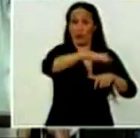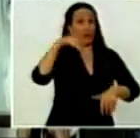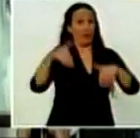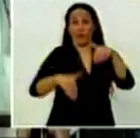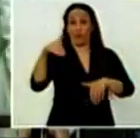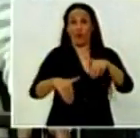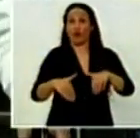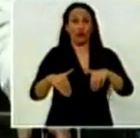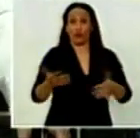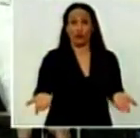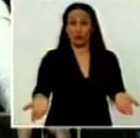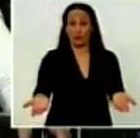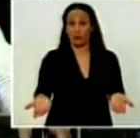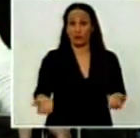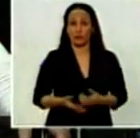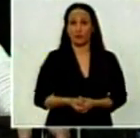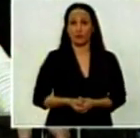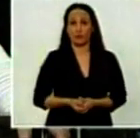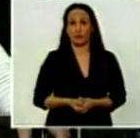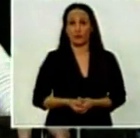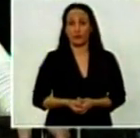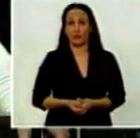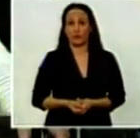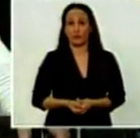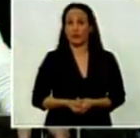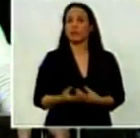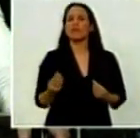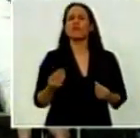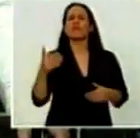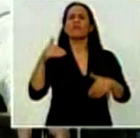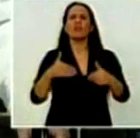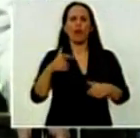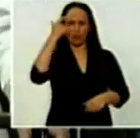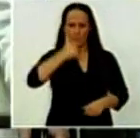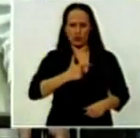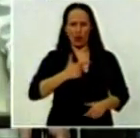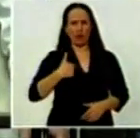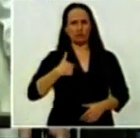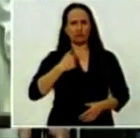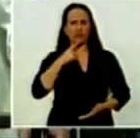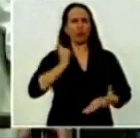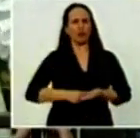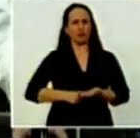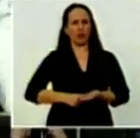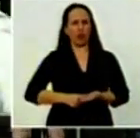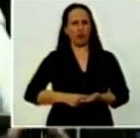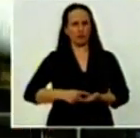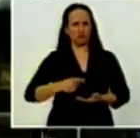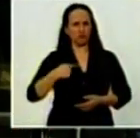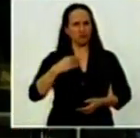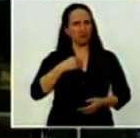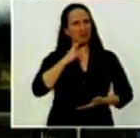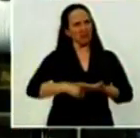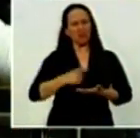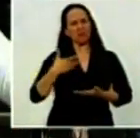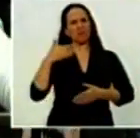expresa a través de la voluntad de cada ciudadano, de repente dos